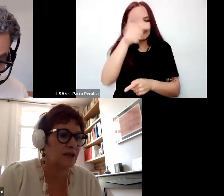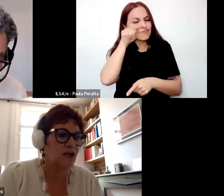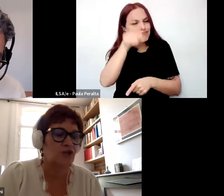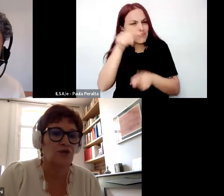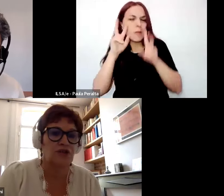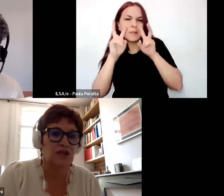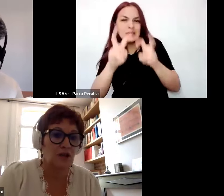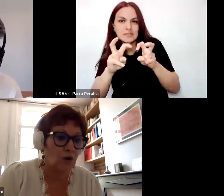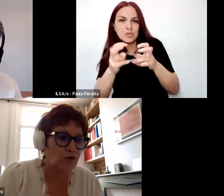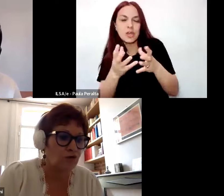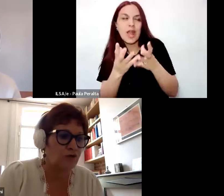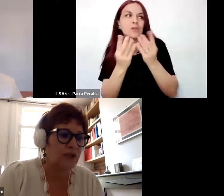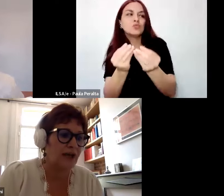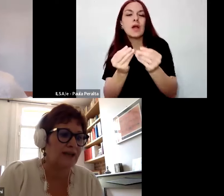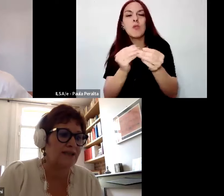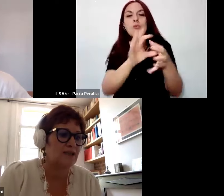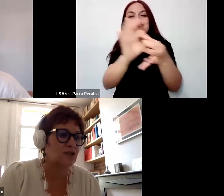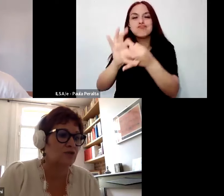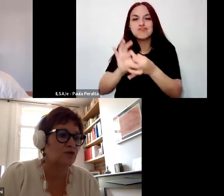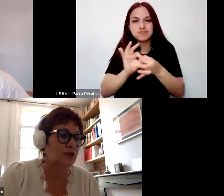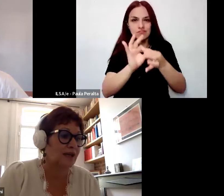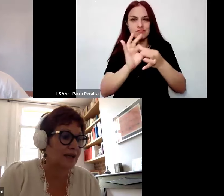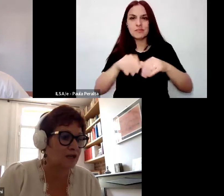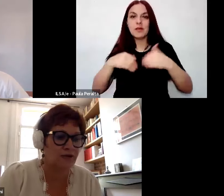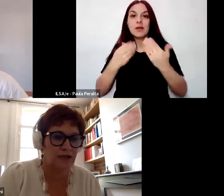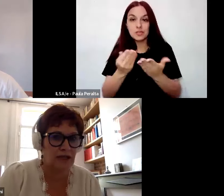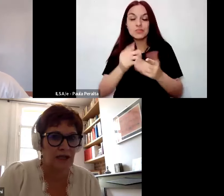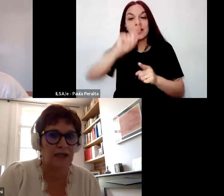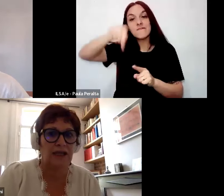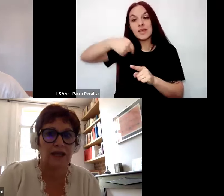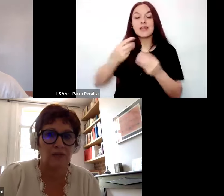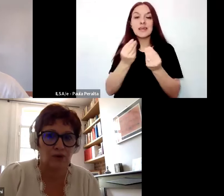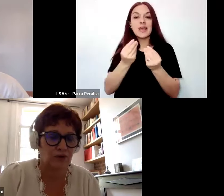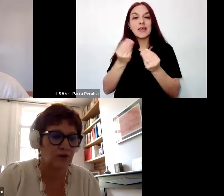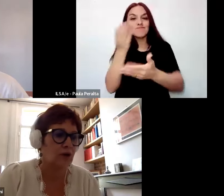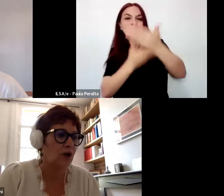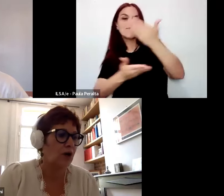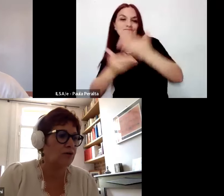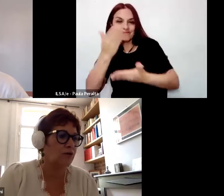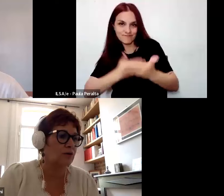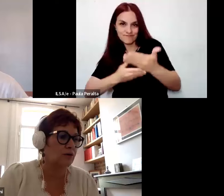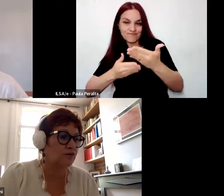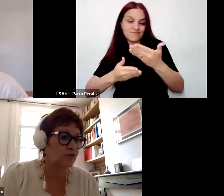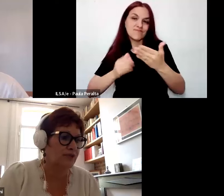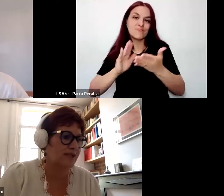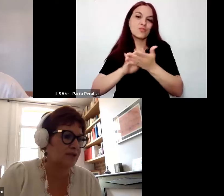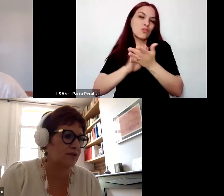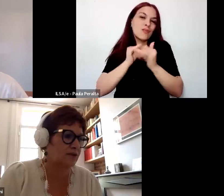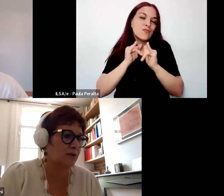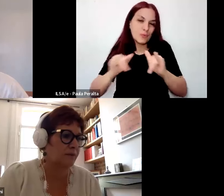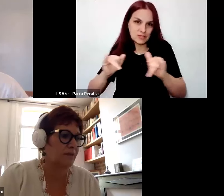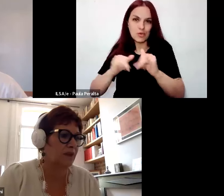intersubjetividad y eso induce a intercambios regulares e importantes